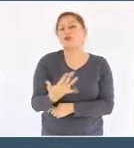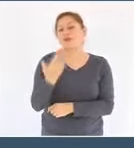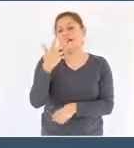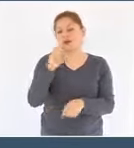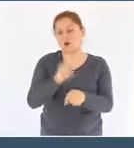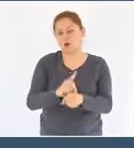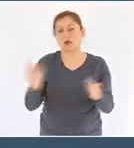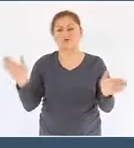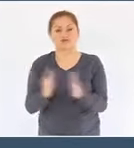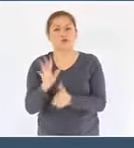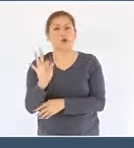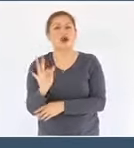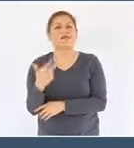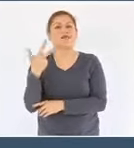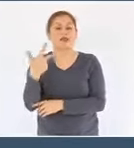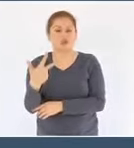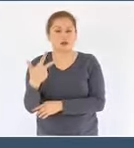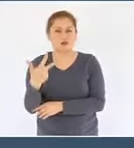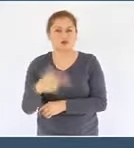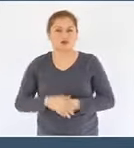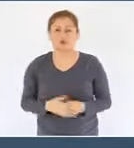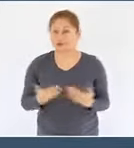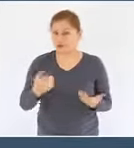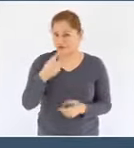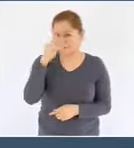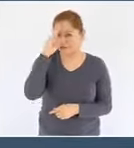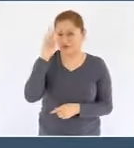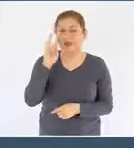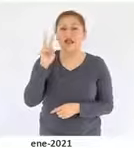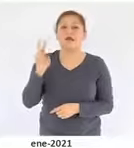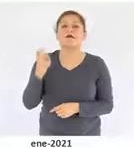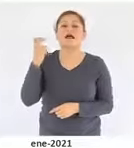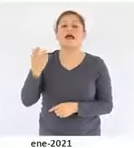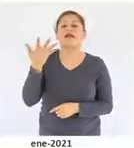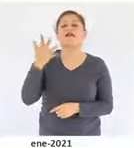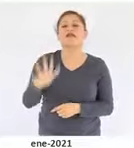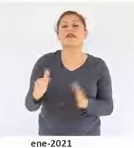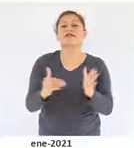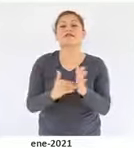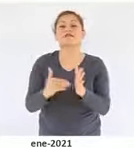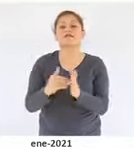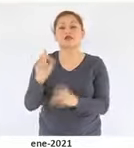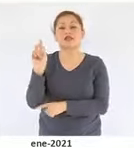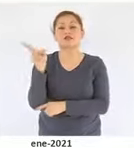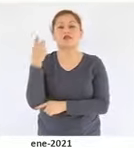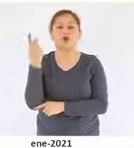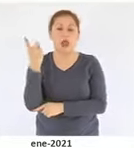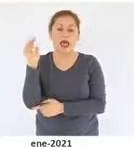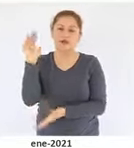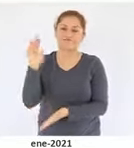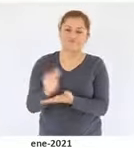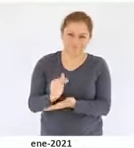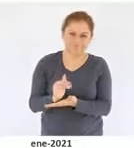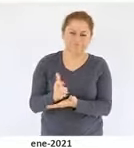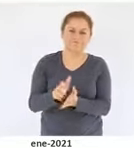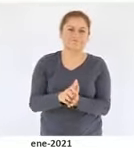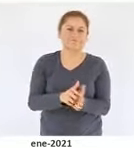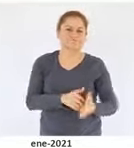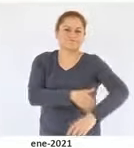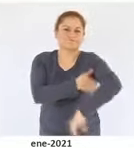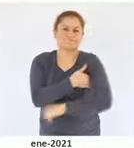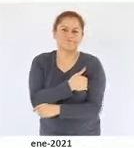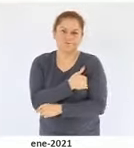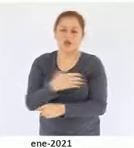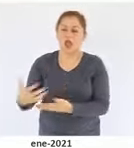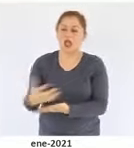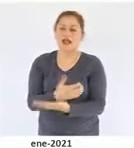48 es decir 10 millones de dólares por renta de equipo de ahorro y una ganancia de cerca